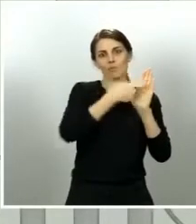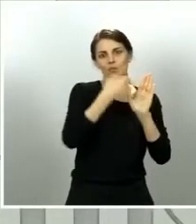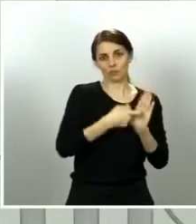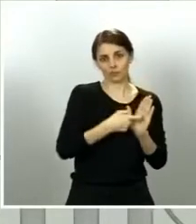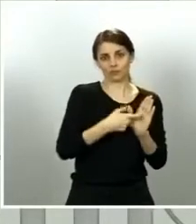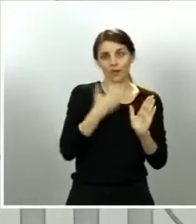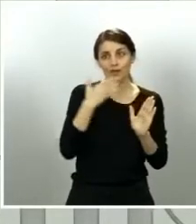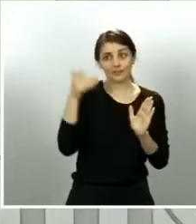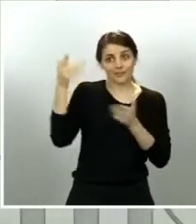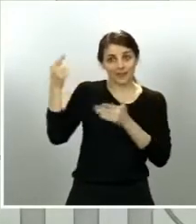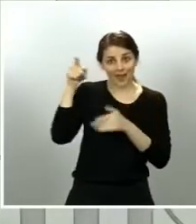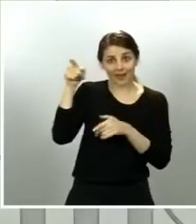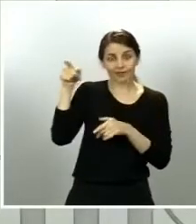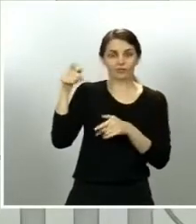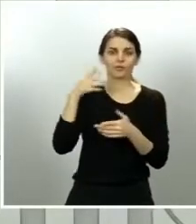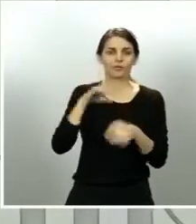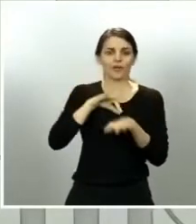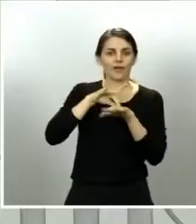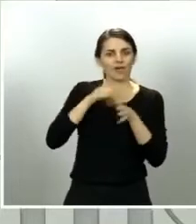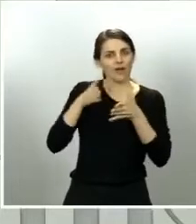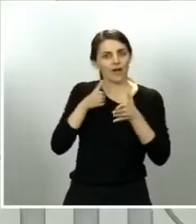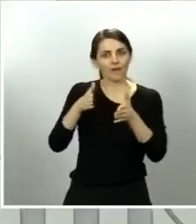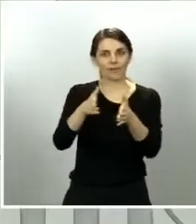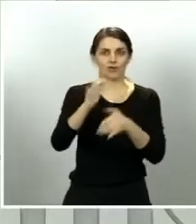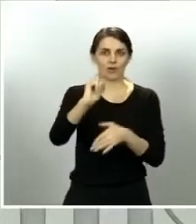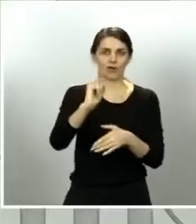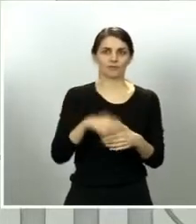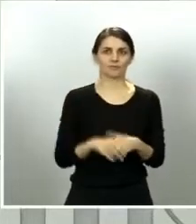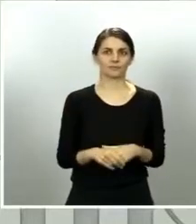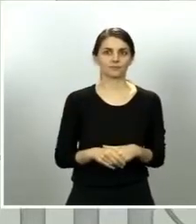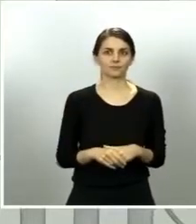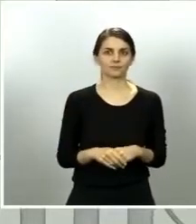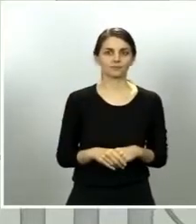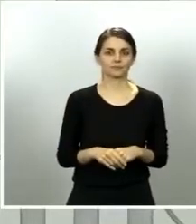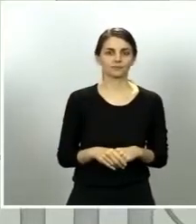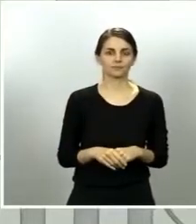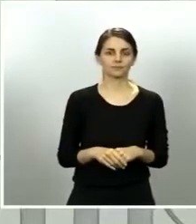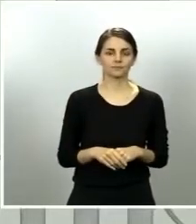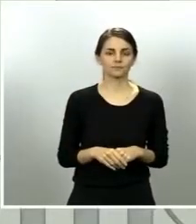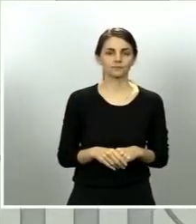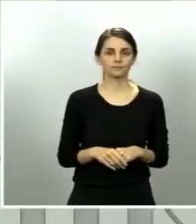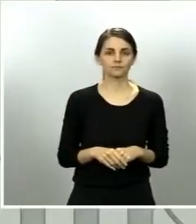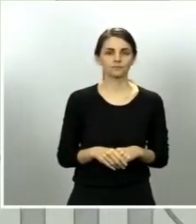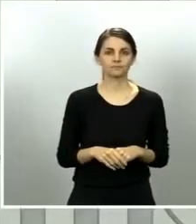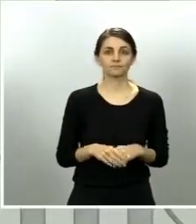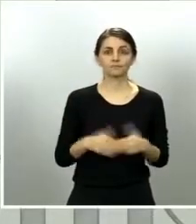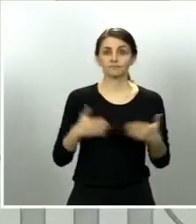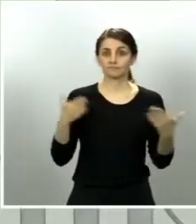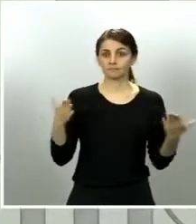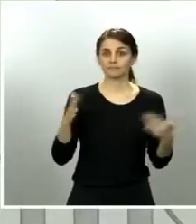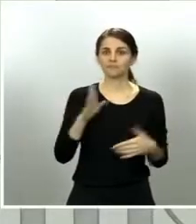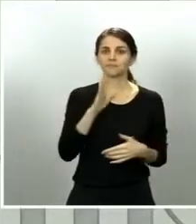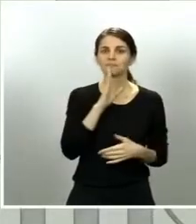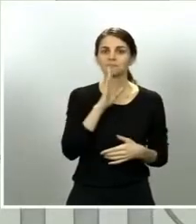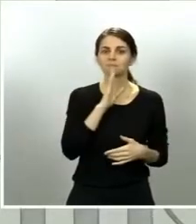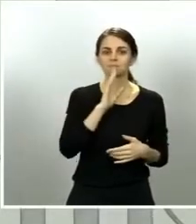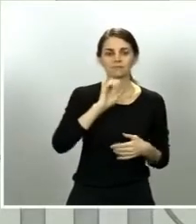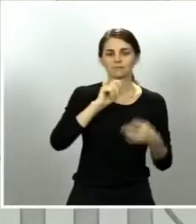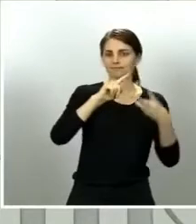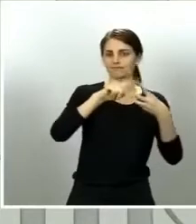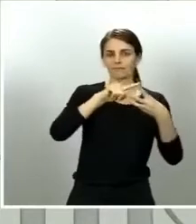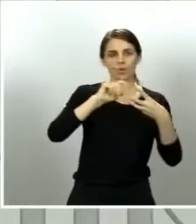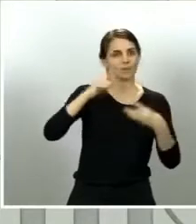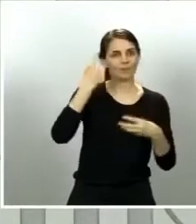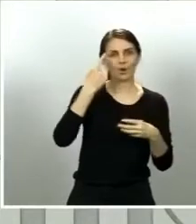derrotar al virus. Si decía que el primer pilar de esta desescalada va a ser el control, el segundo va a ser la